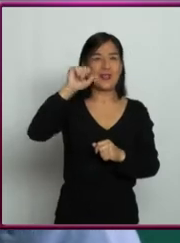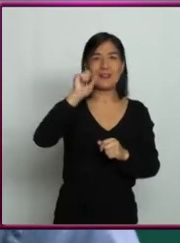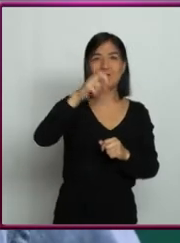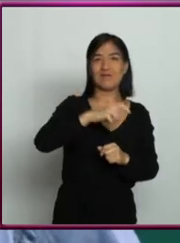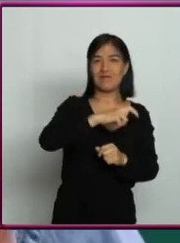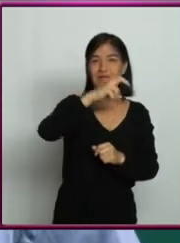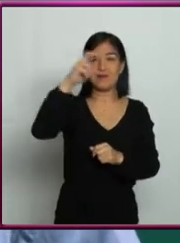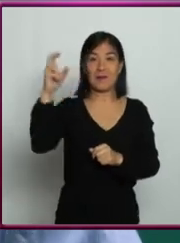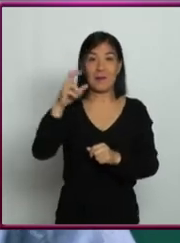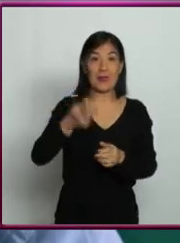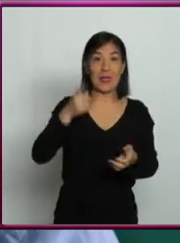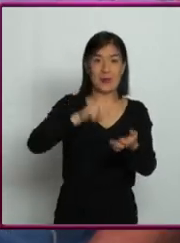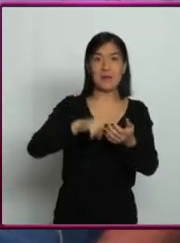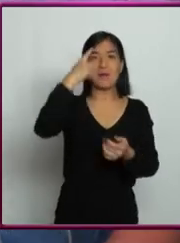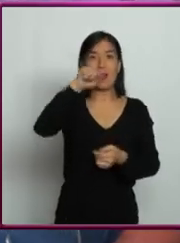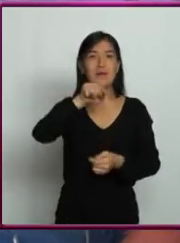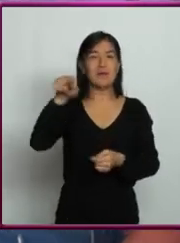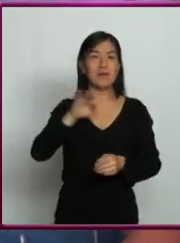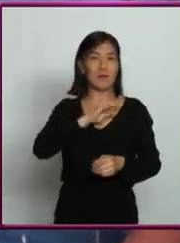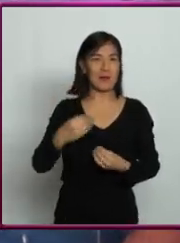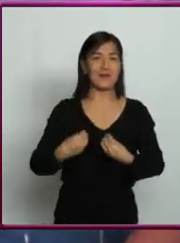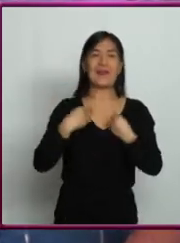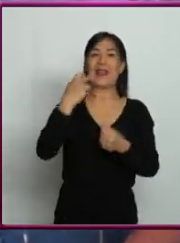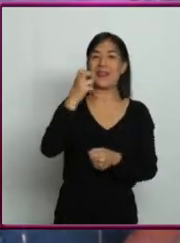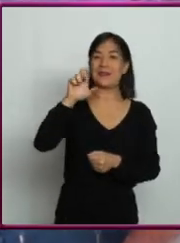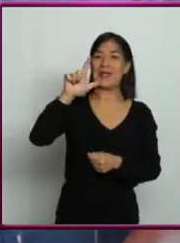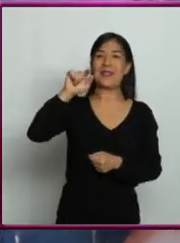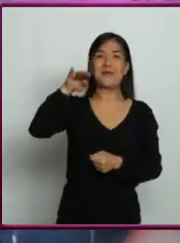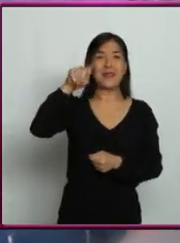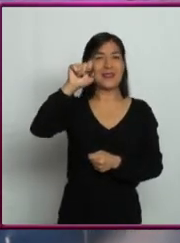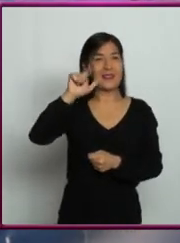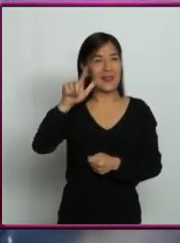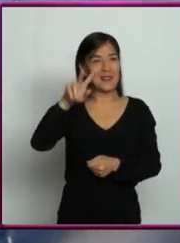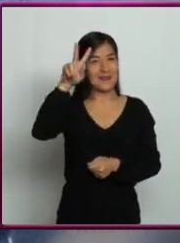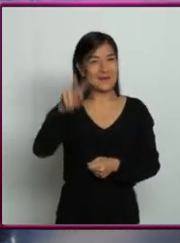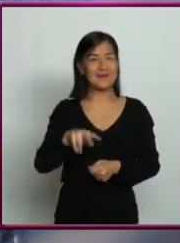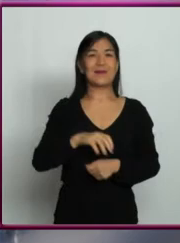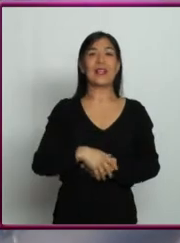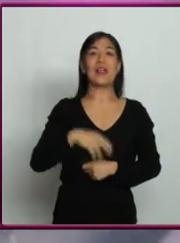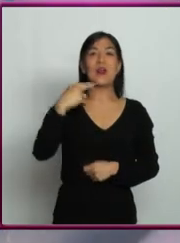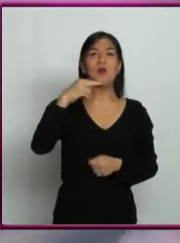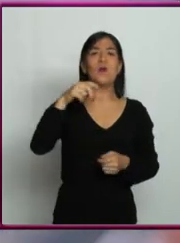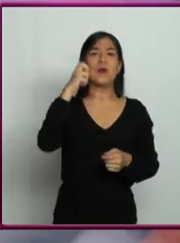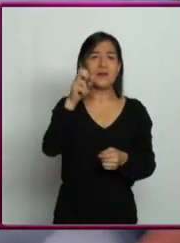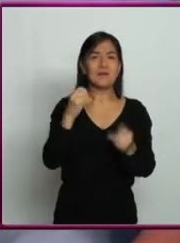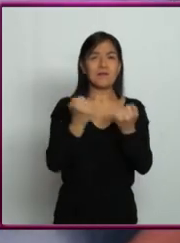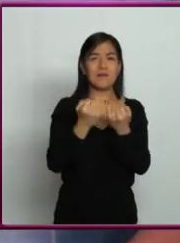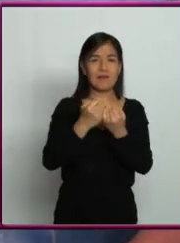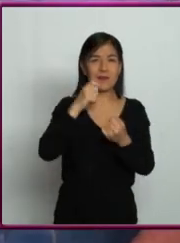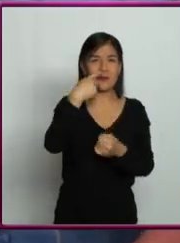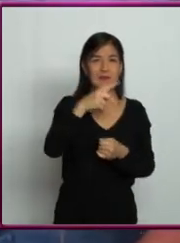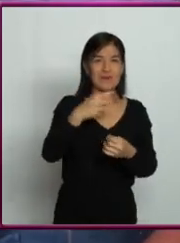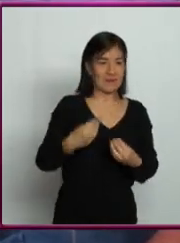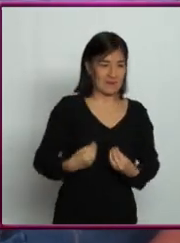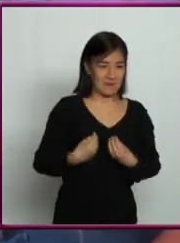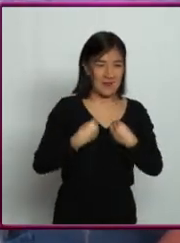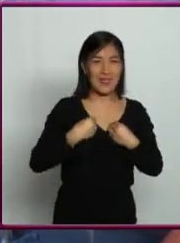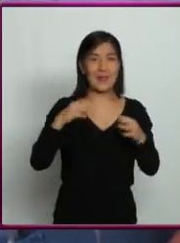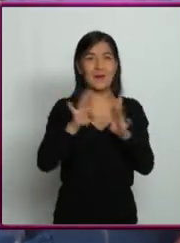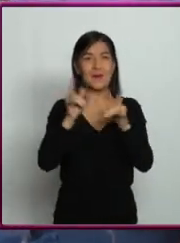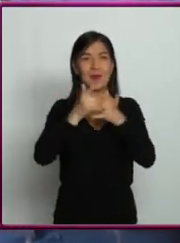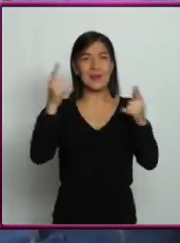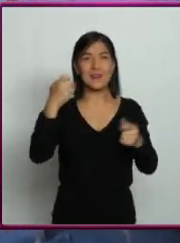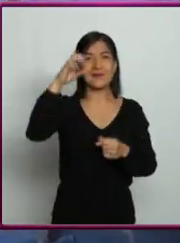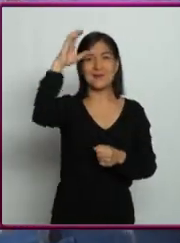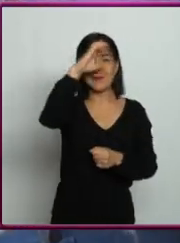candidatos a albergar vida. Elemental, Ernesto. Nuestro siguiente descubrimiento es uno de esos momentos en la historia de la ciencia que